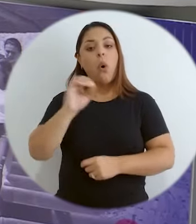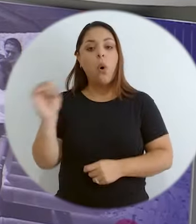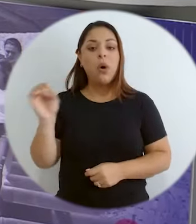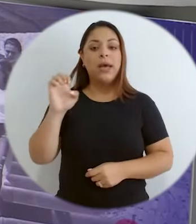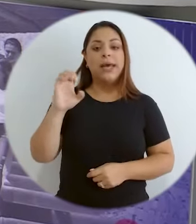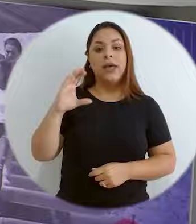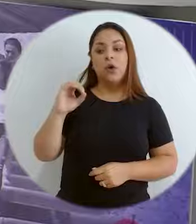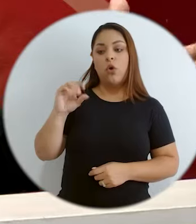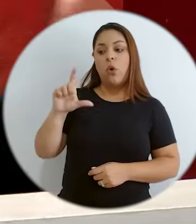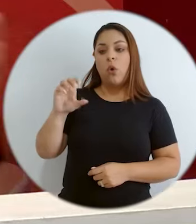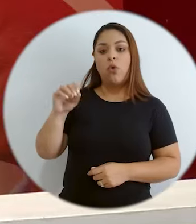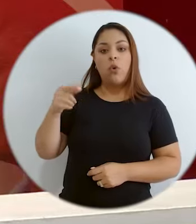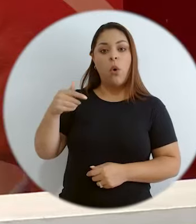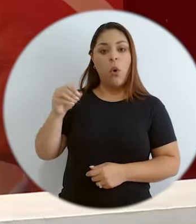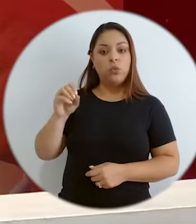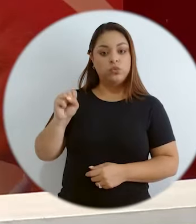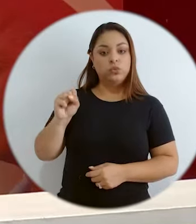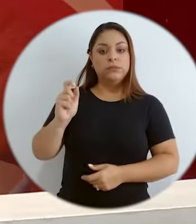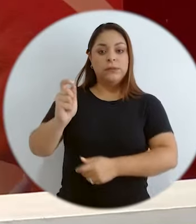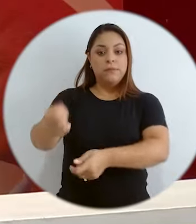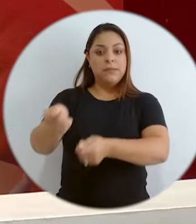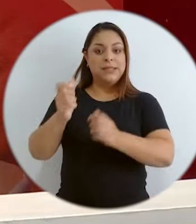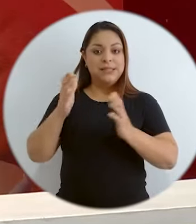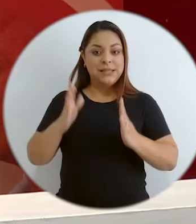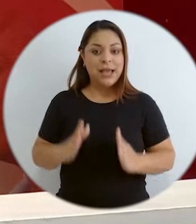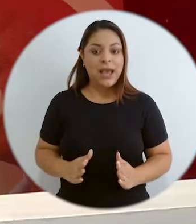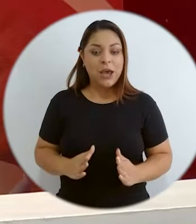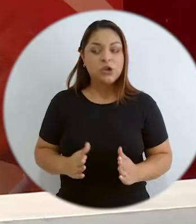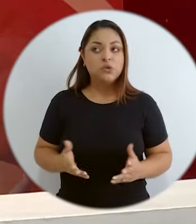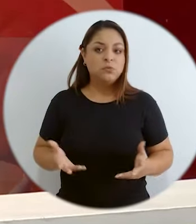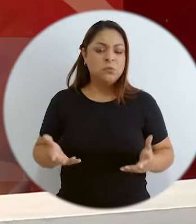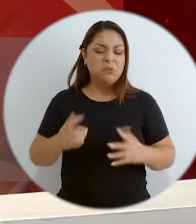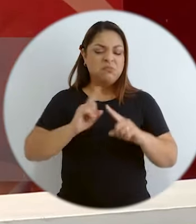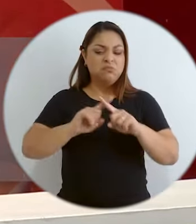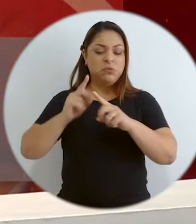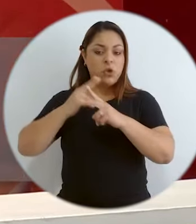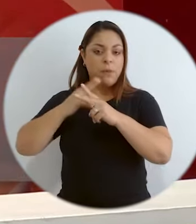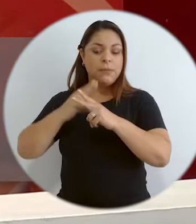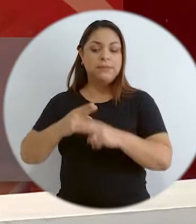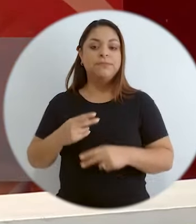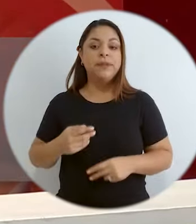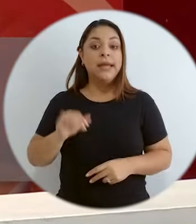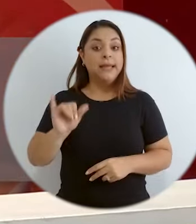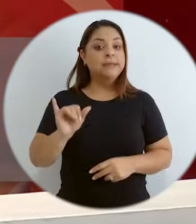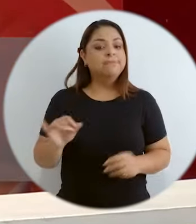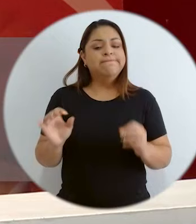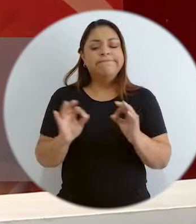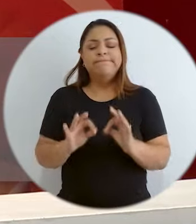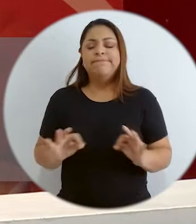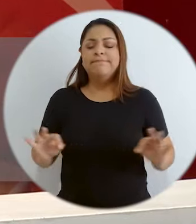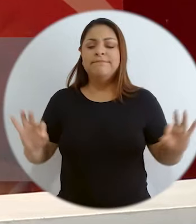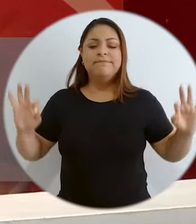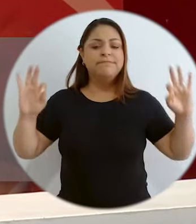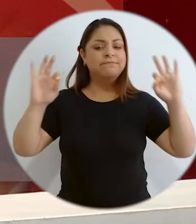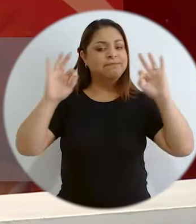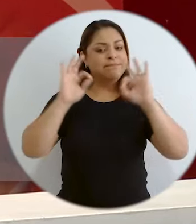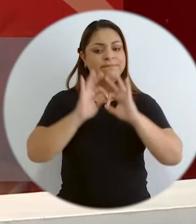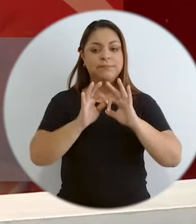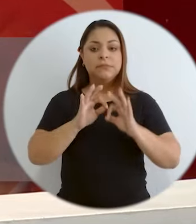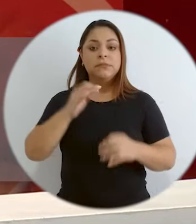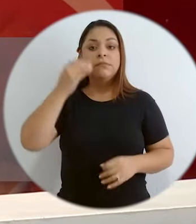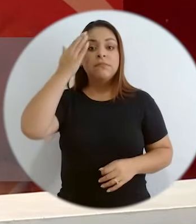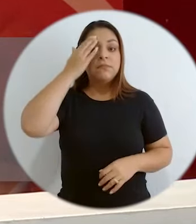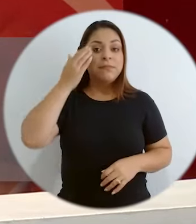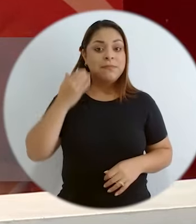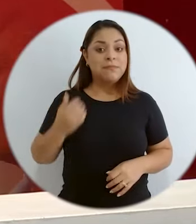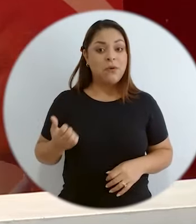pesqueros o ecólogos pesqueros u oceanógrafos pesqueros, también como se les denomina, son